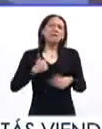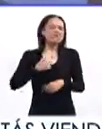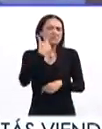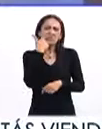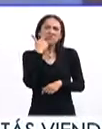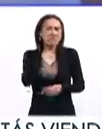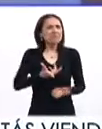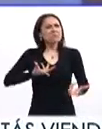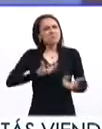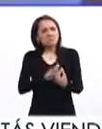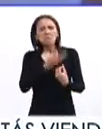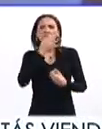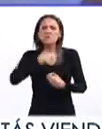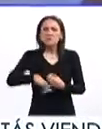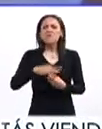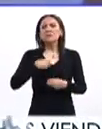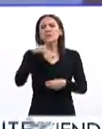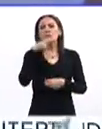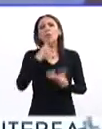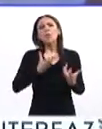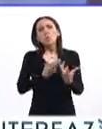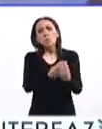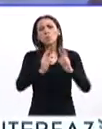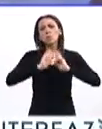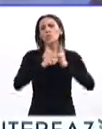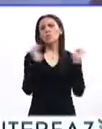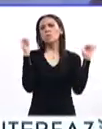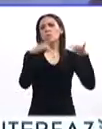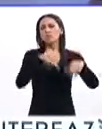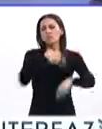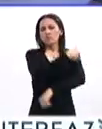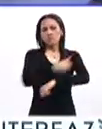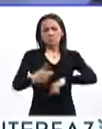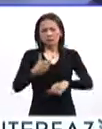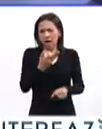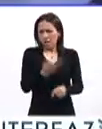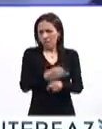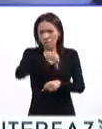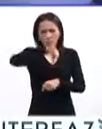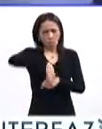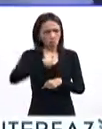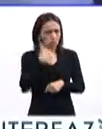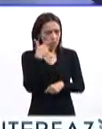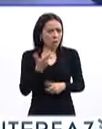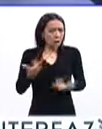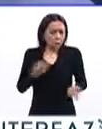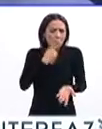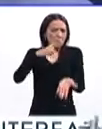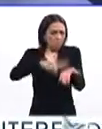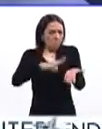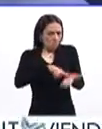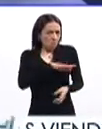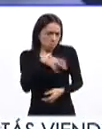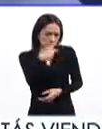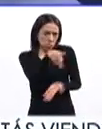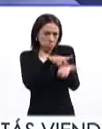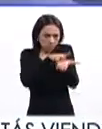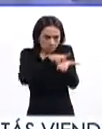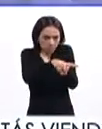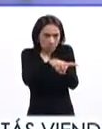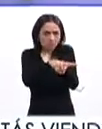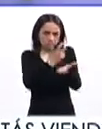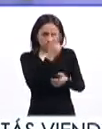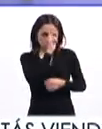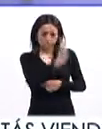yo no deseo acudir a mi reunión familiar, es algo completamente válido, se está en su derecho y es importante que también